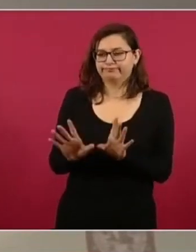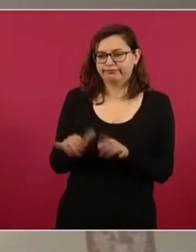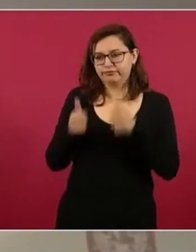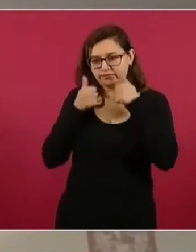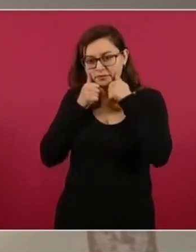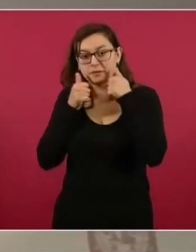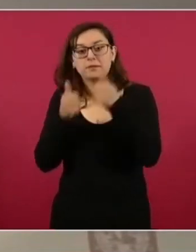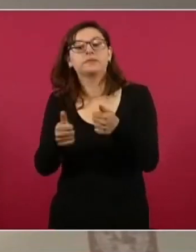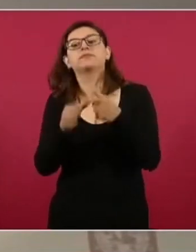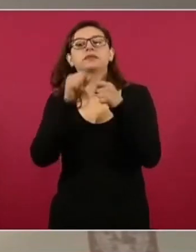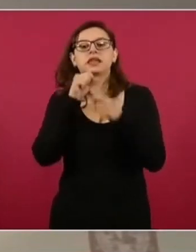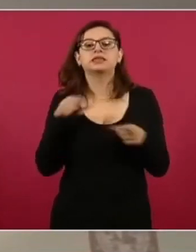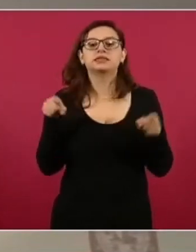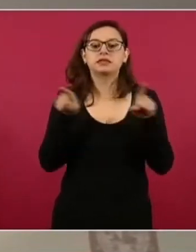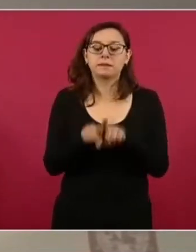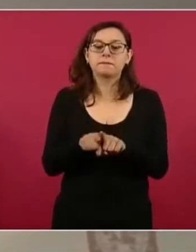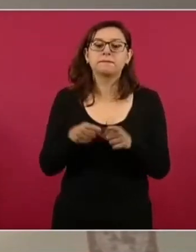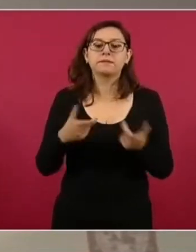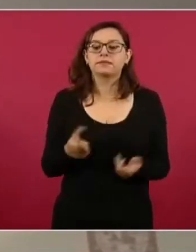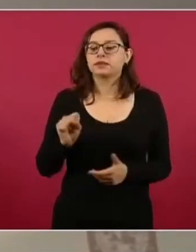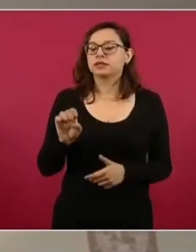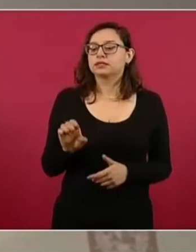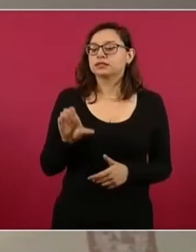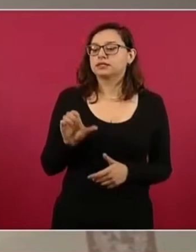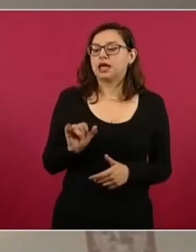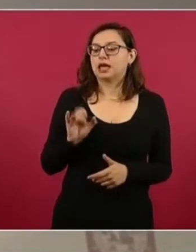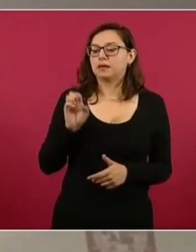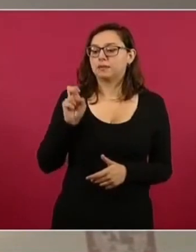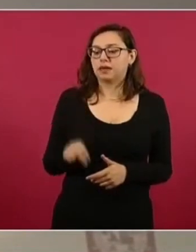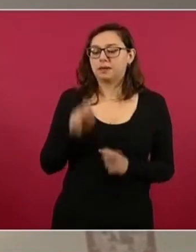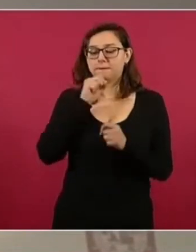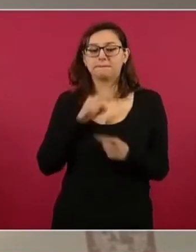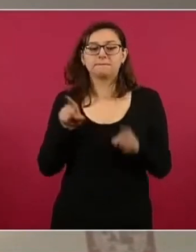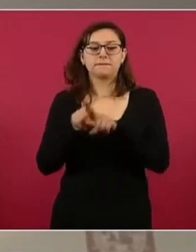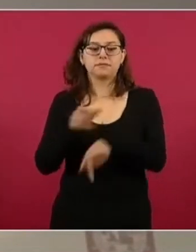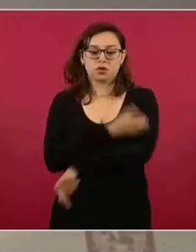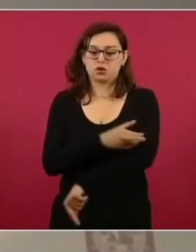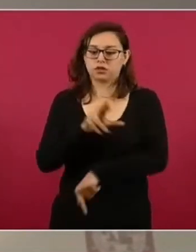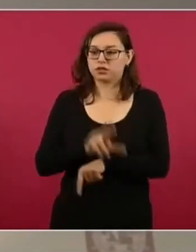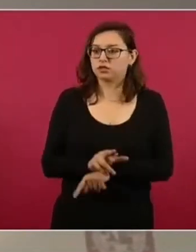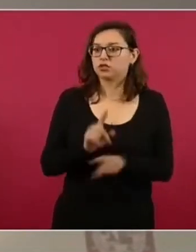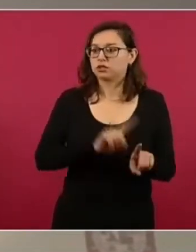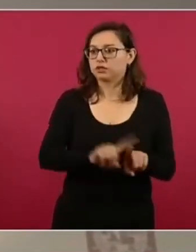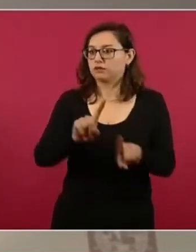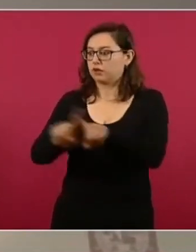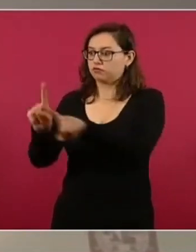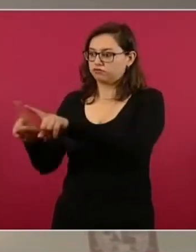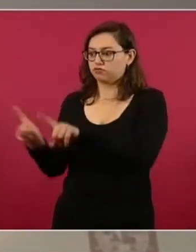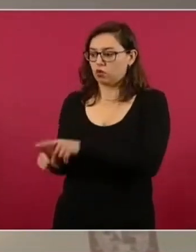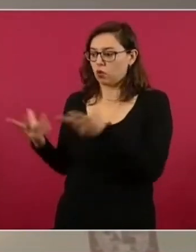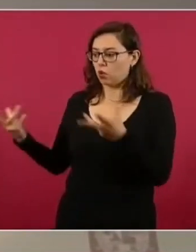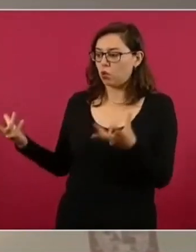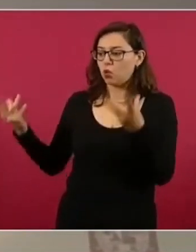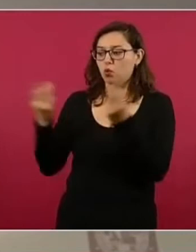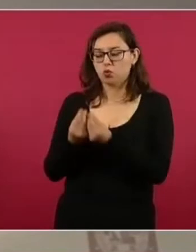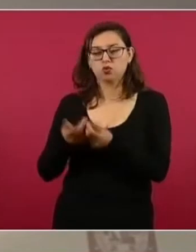ya se acordó con Bienestar y la coordinación de delegaciones del Estado empezar el día de hoy los censos de la vivienda, que